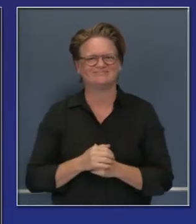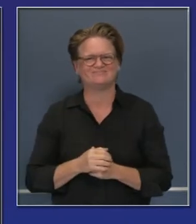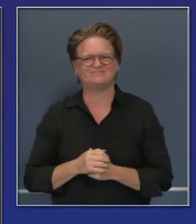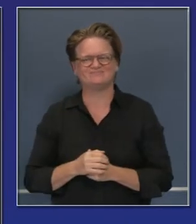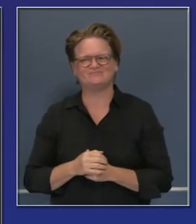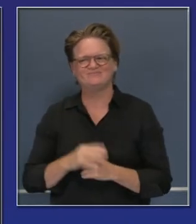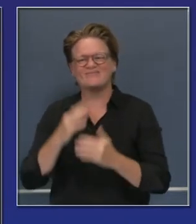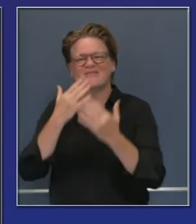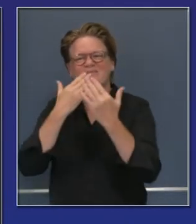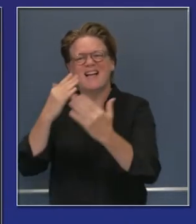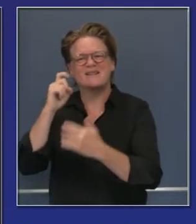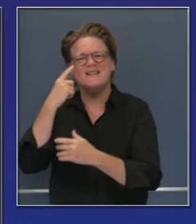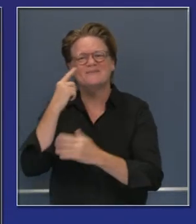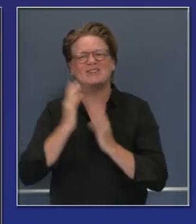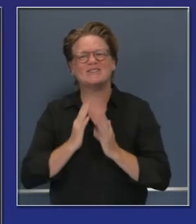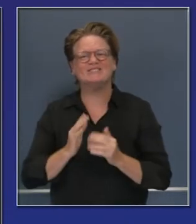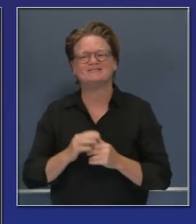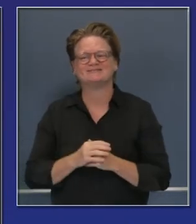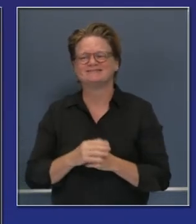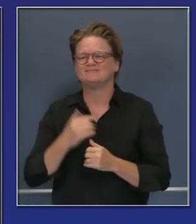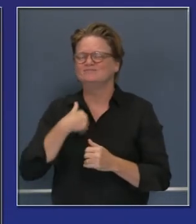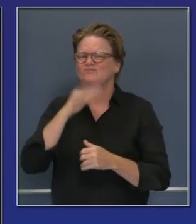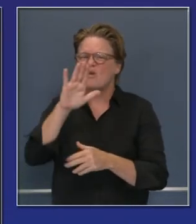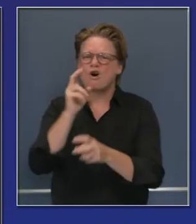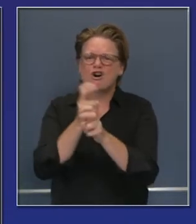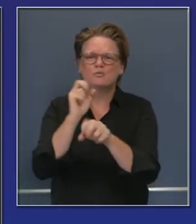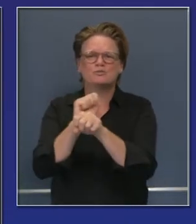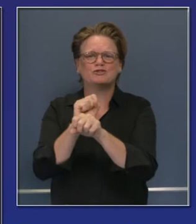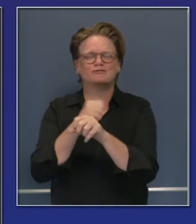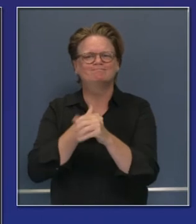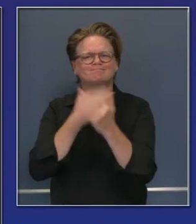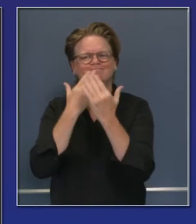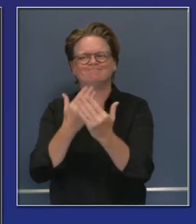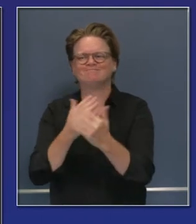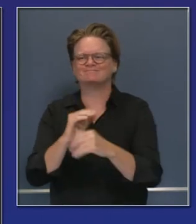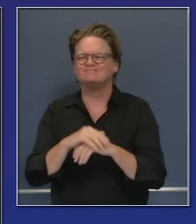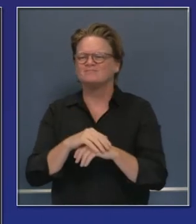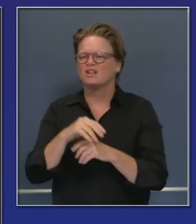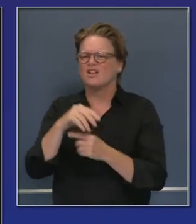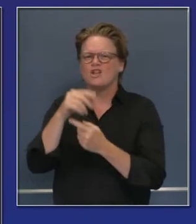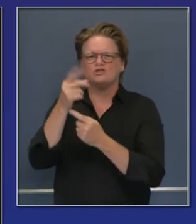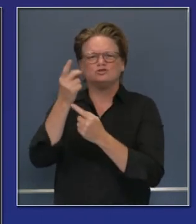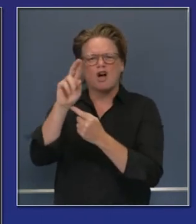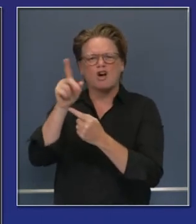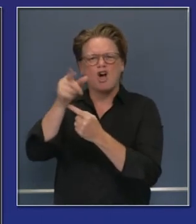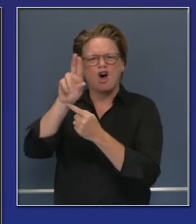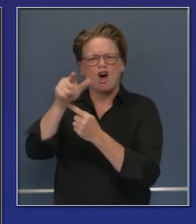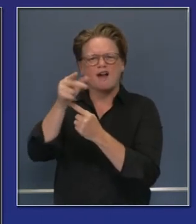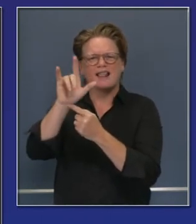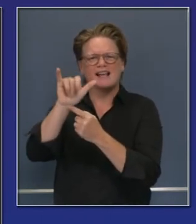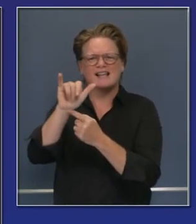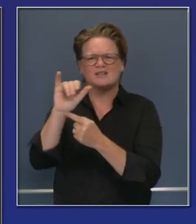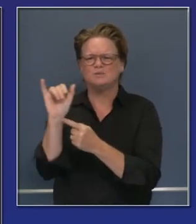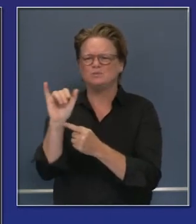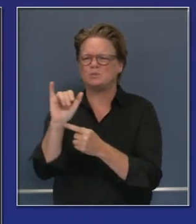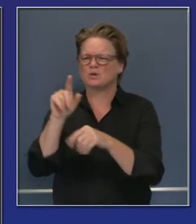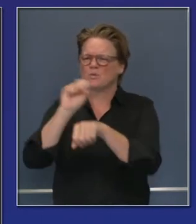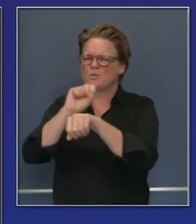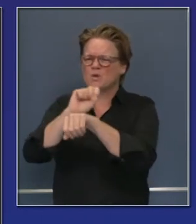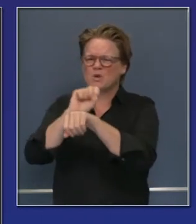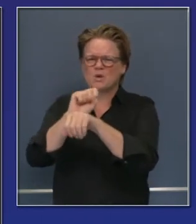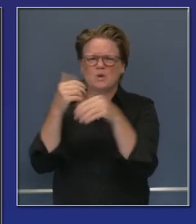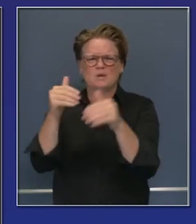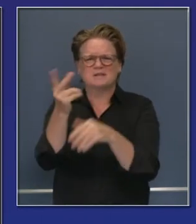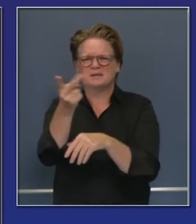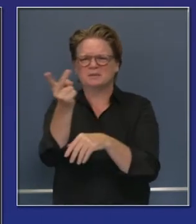gobernador Newsom. Gracias por sus esfuerzos. También al doctor Gulley, que ha trabajado también arduamente como muchos otros en